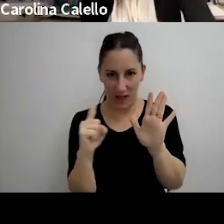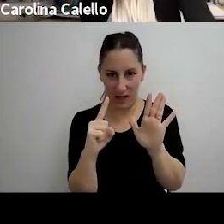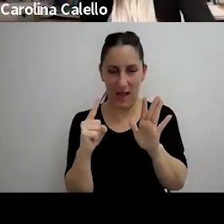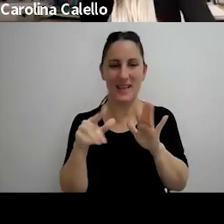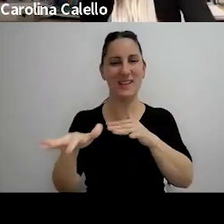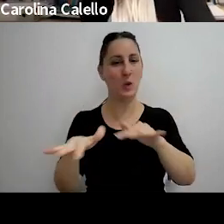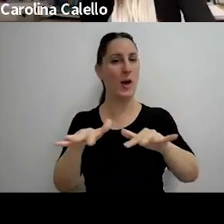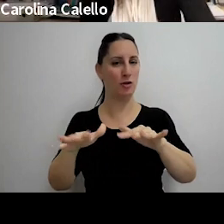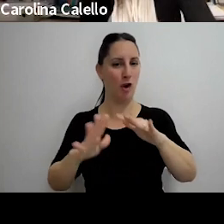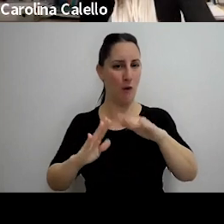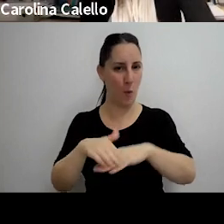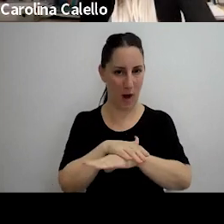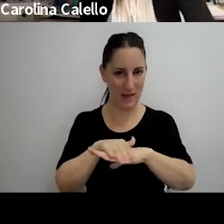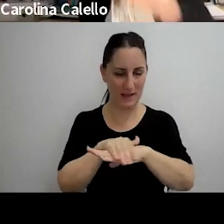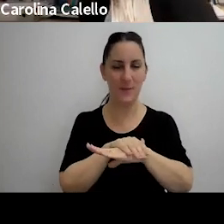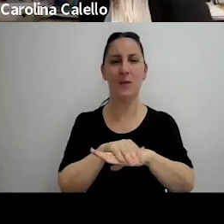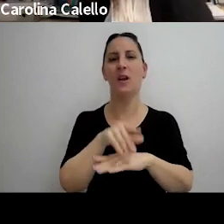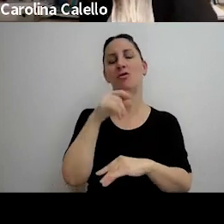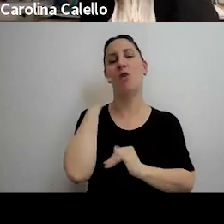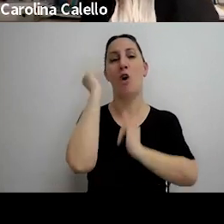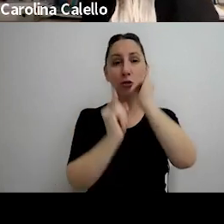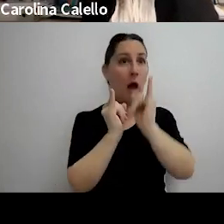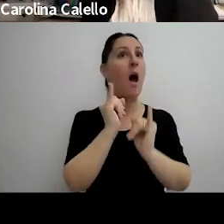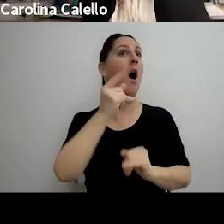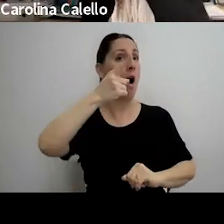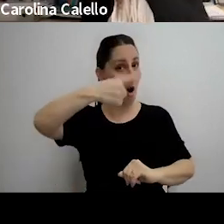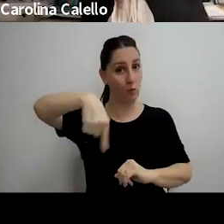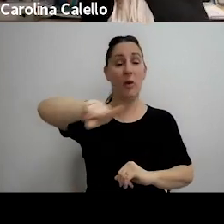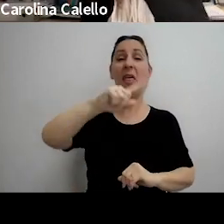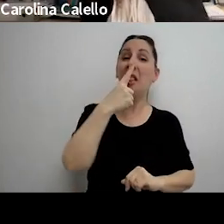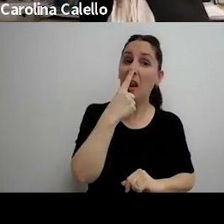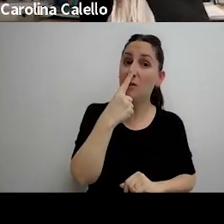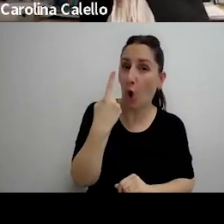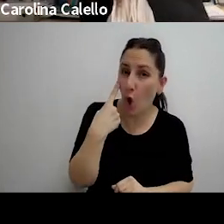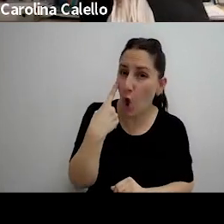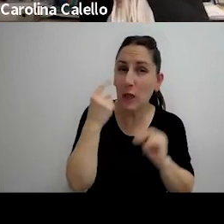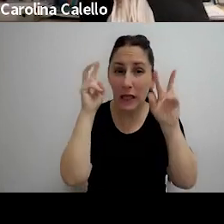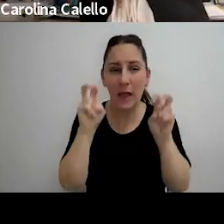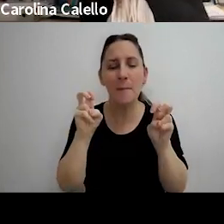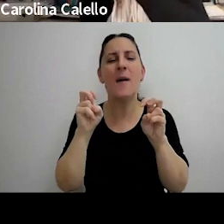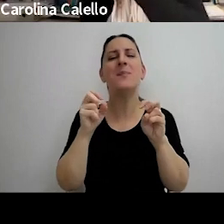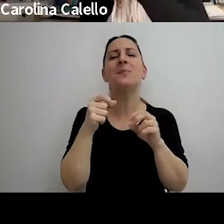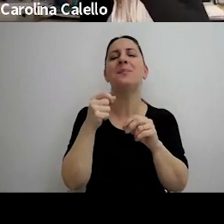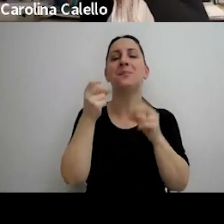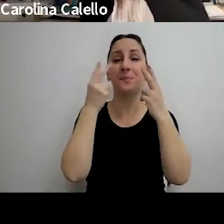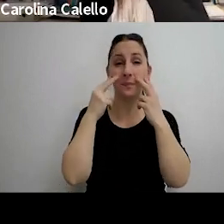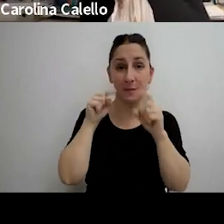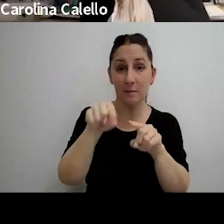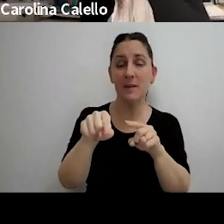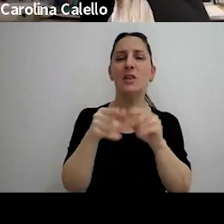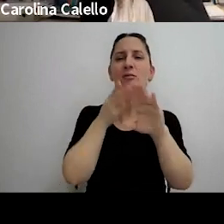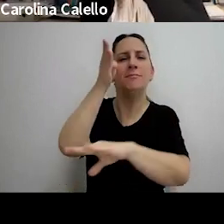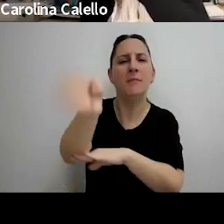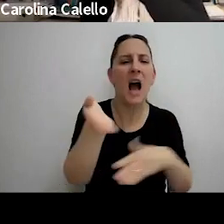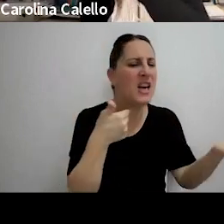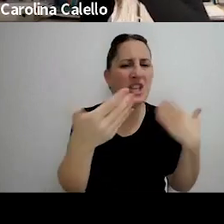que les va a parecer interesante a ver si alguno trabajó en este tema en la causa esta hubo un allanamiento y